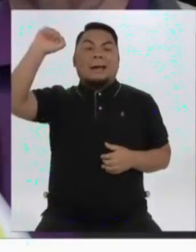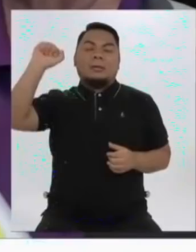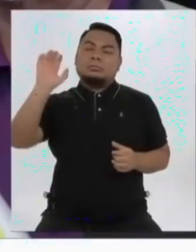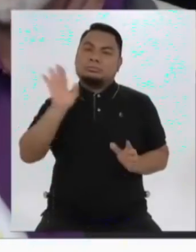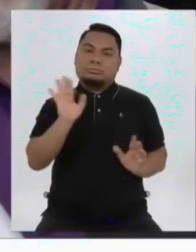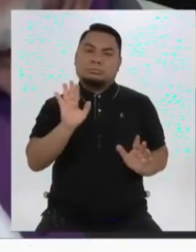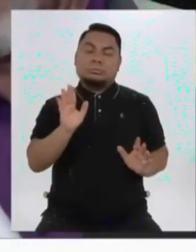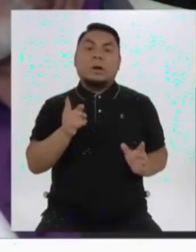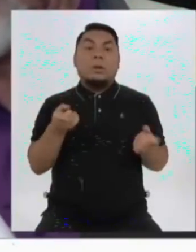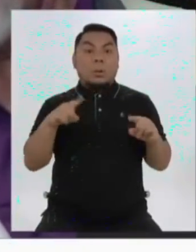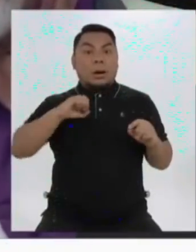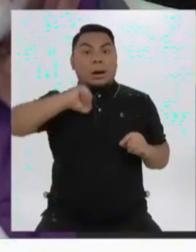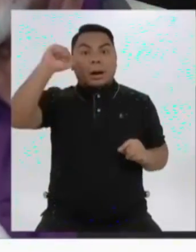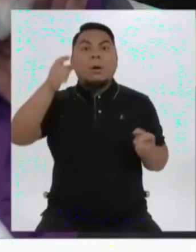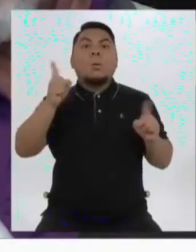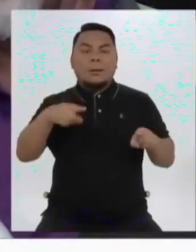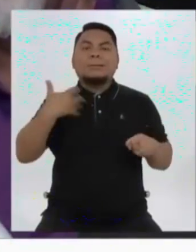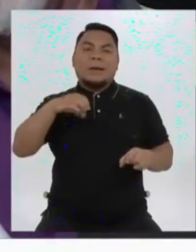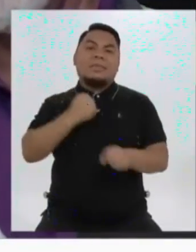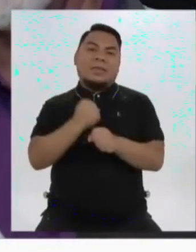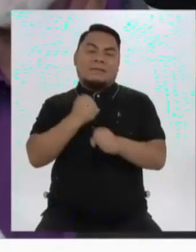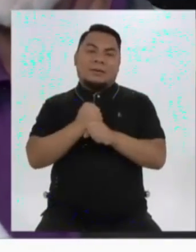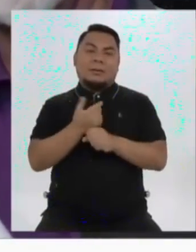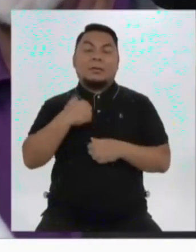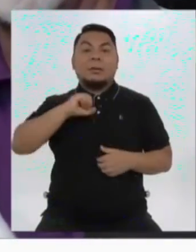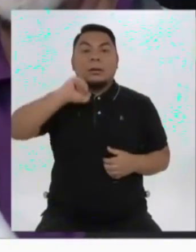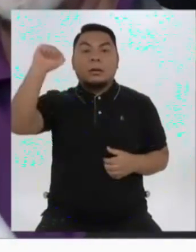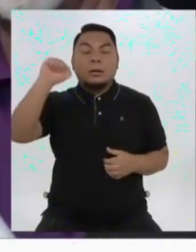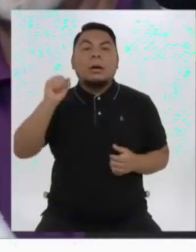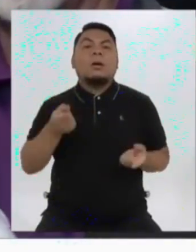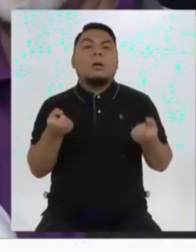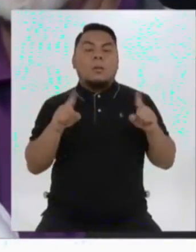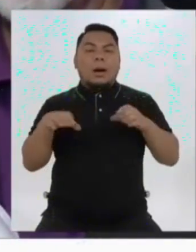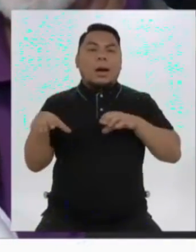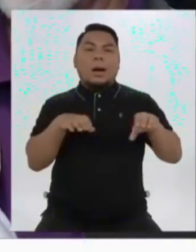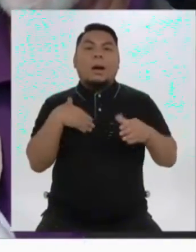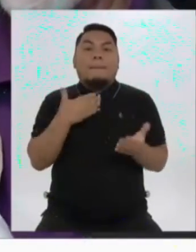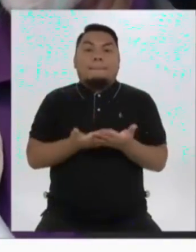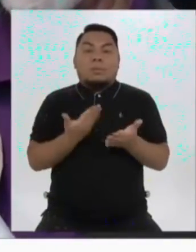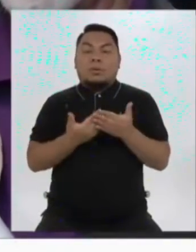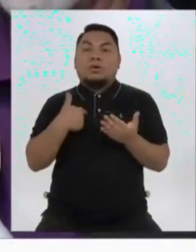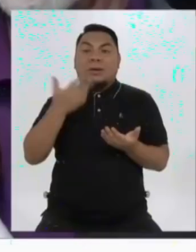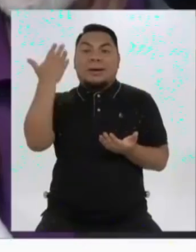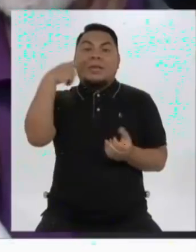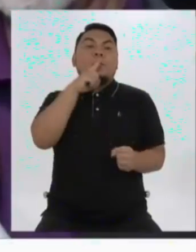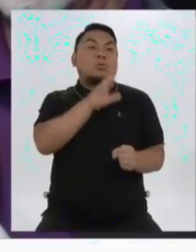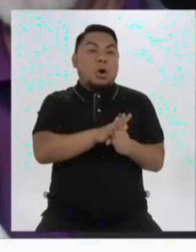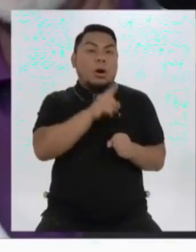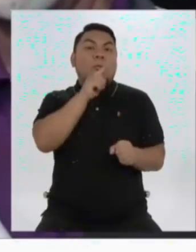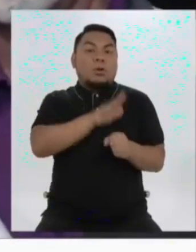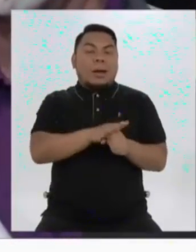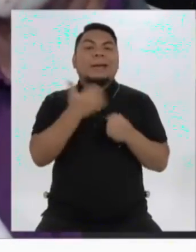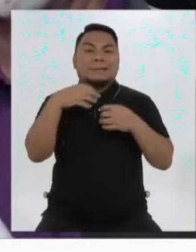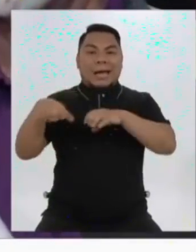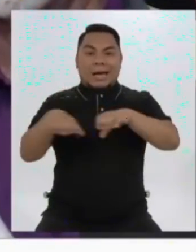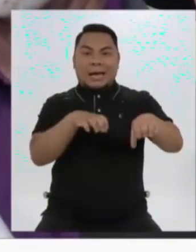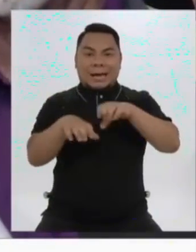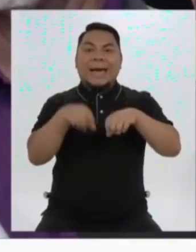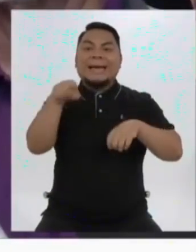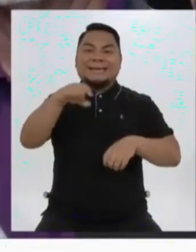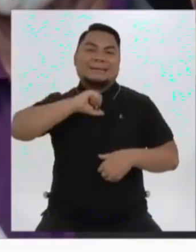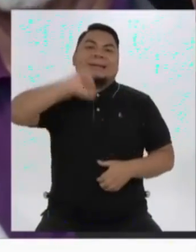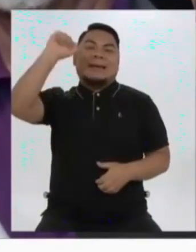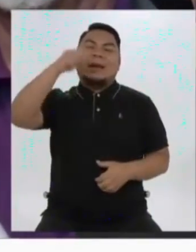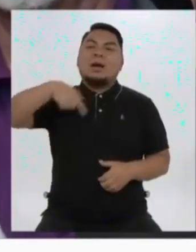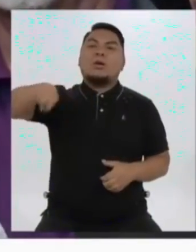cuando hagamos nuestro trabajo. Le vamos a ganar a alguien cuando hagamos las propuestas que le hemos prometido a nuestro país. Y cuando